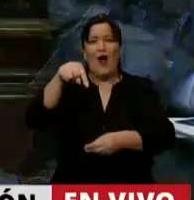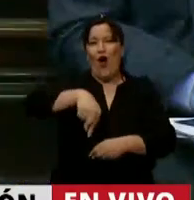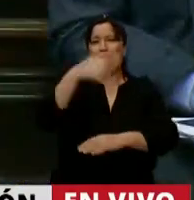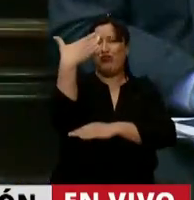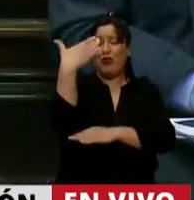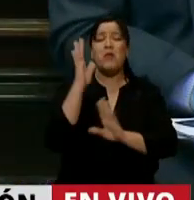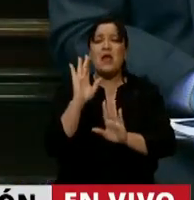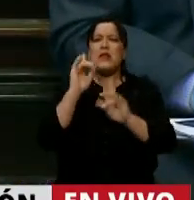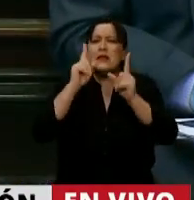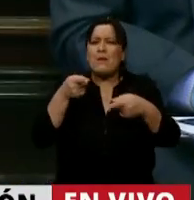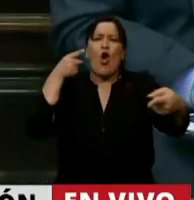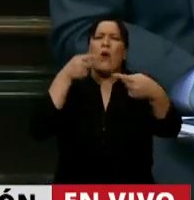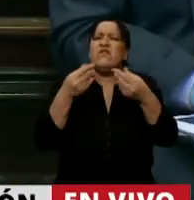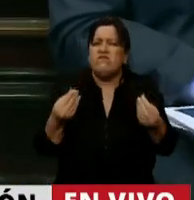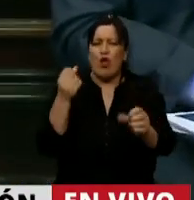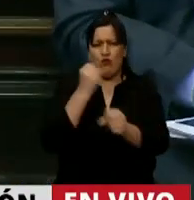trabajando.